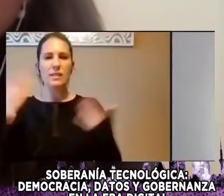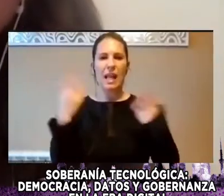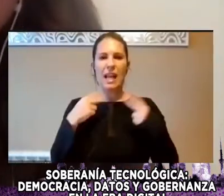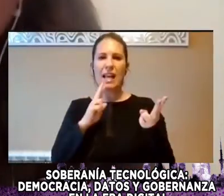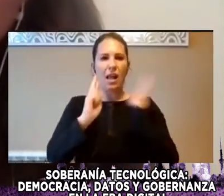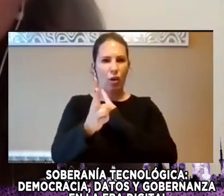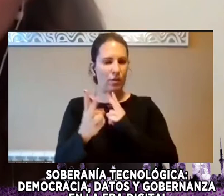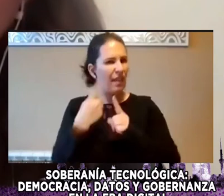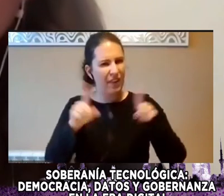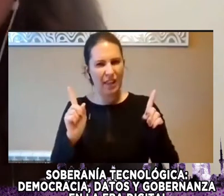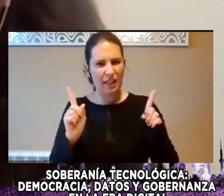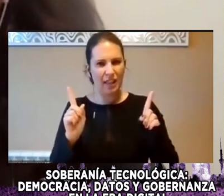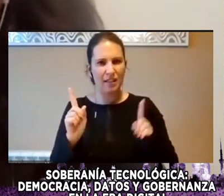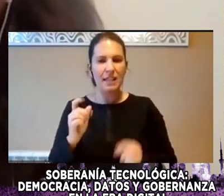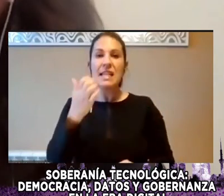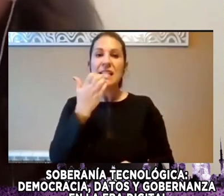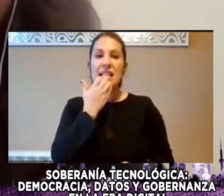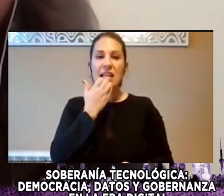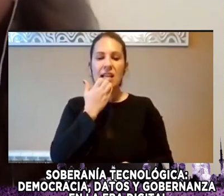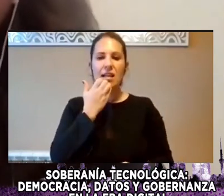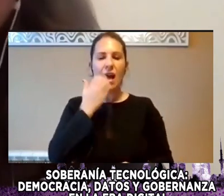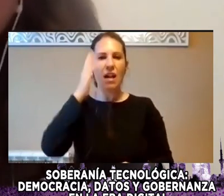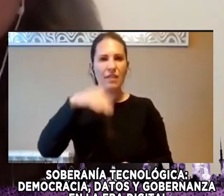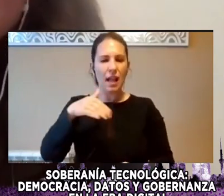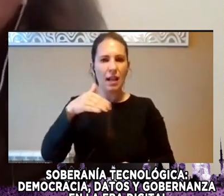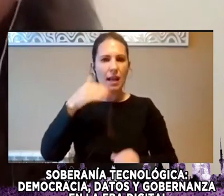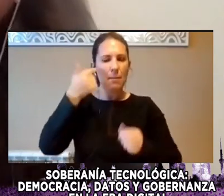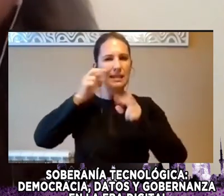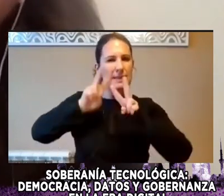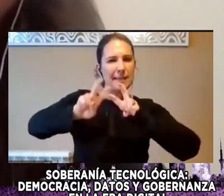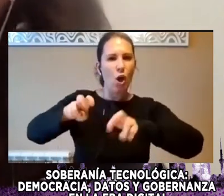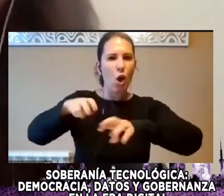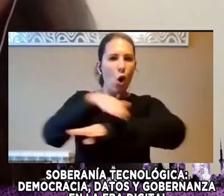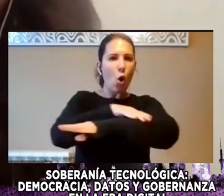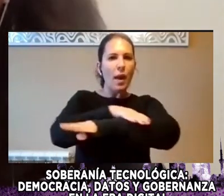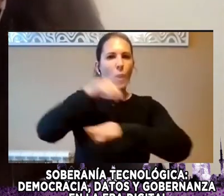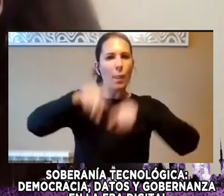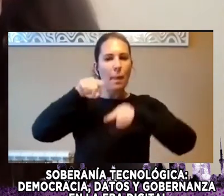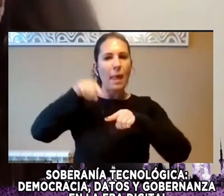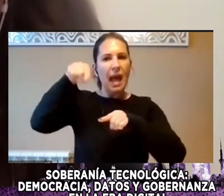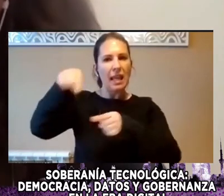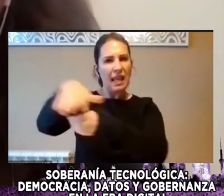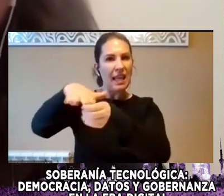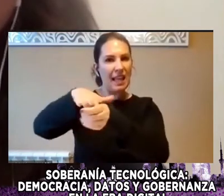El objeto De escrutinio Es el gobierno En la jurisdicción Donde están Albergadas Que